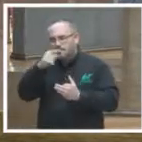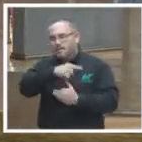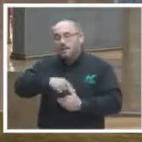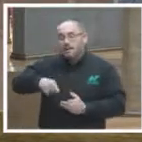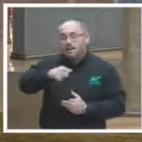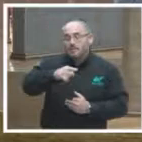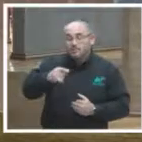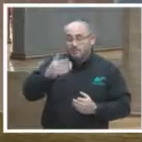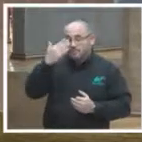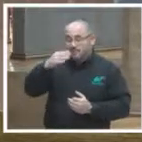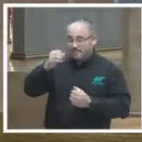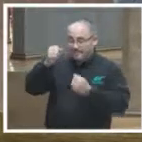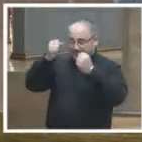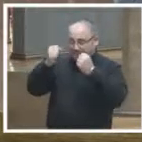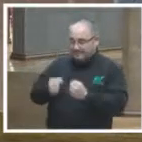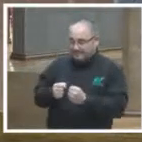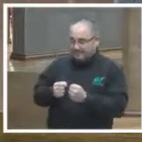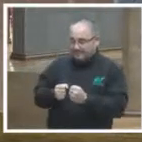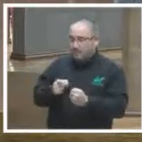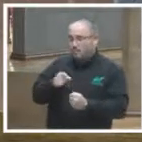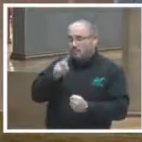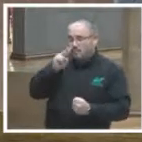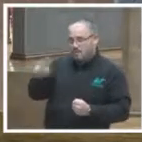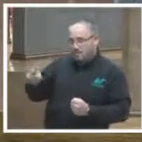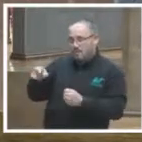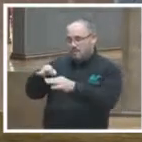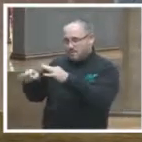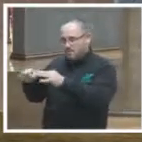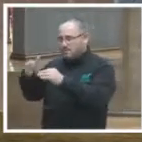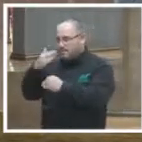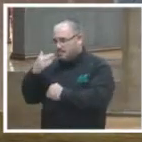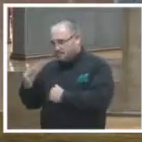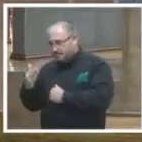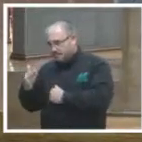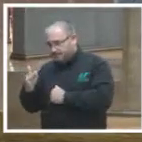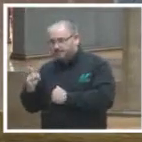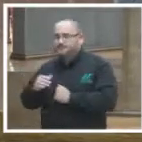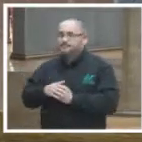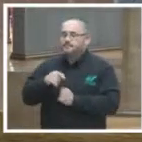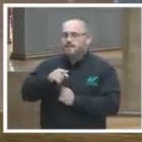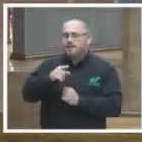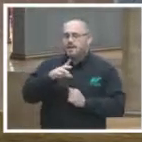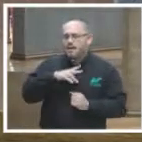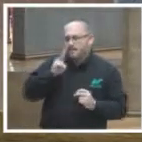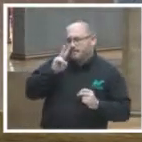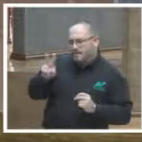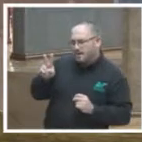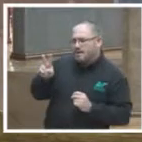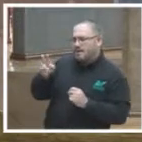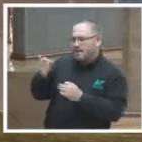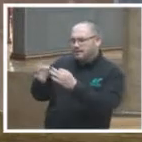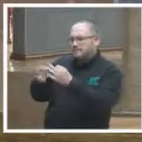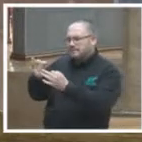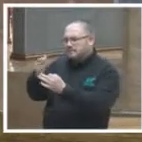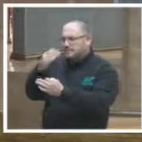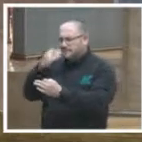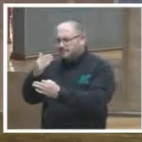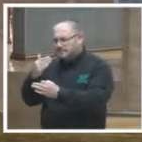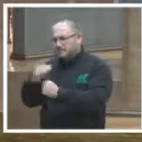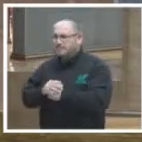y crear condiciones que van más allá del sistema legal del sistema jurídico son condiciones